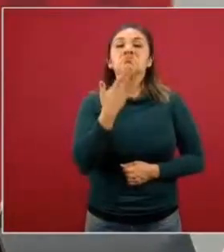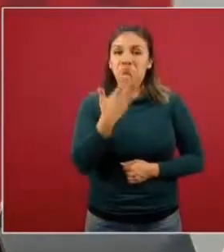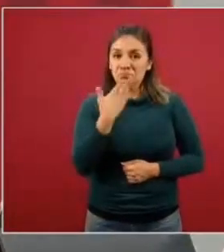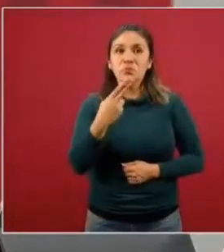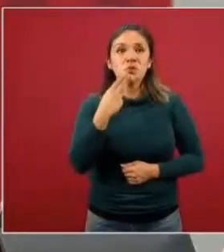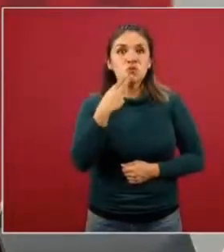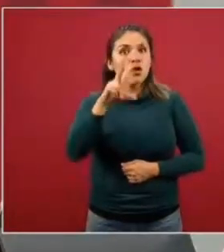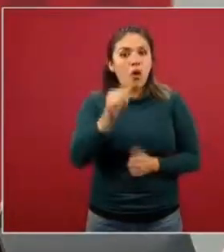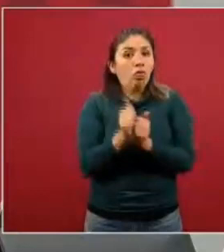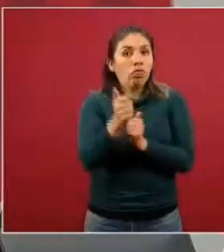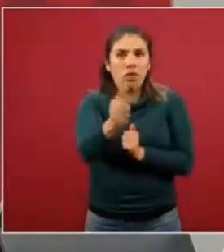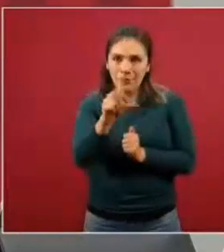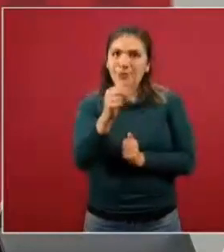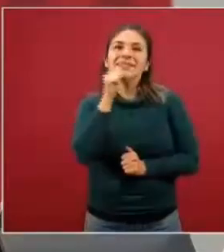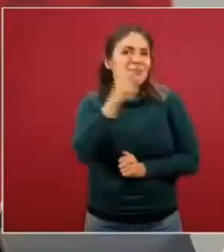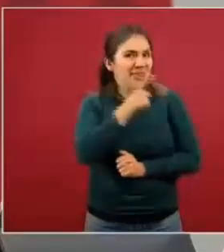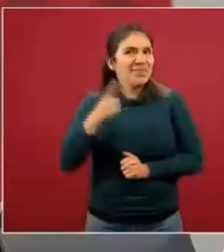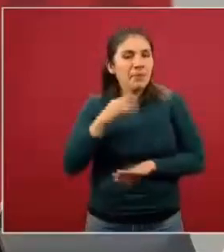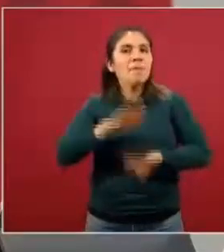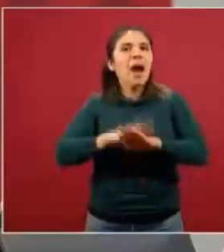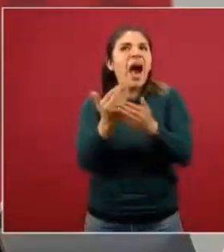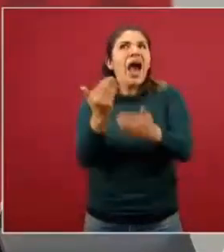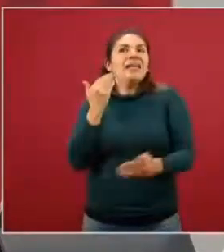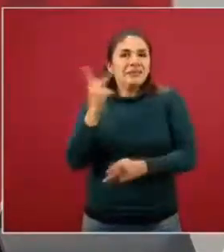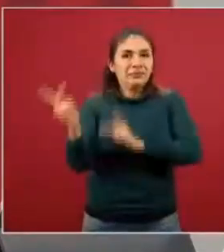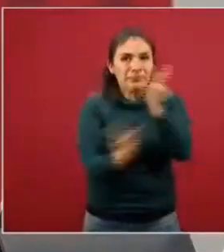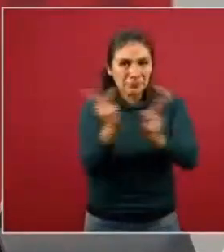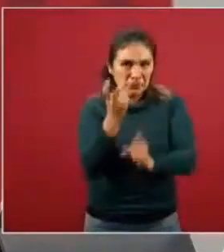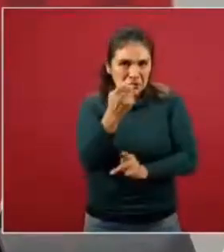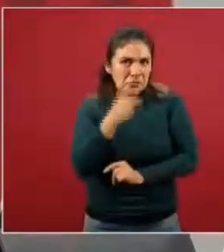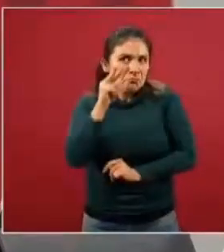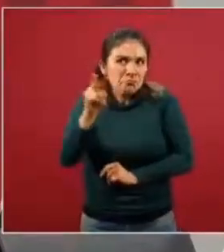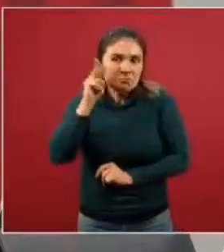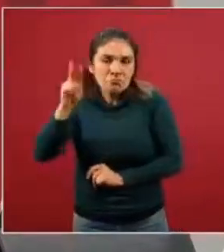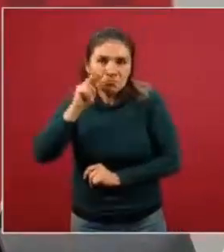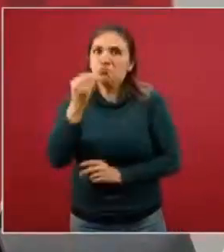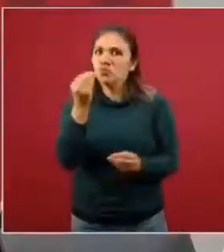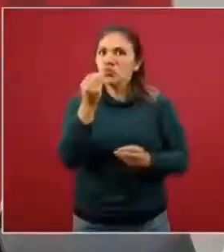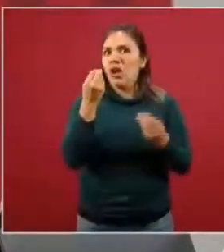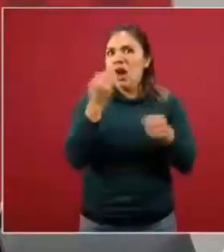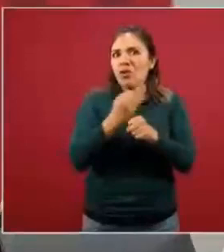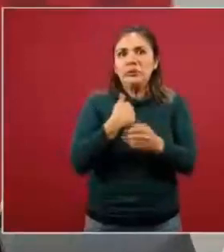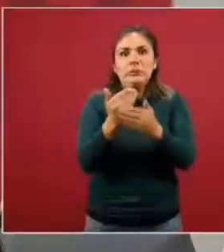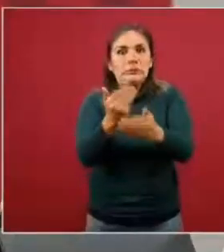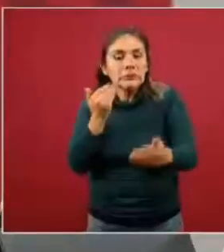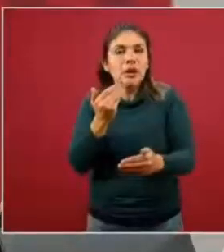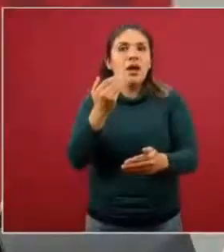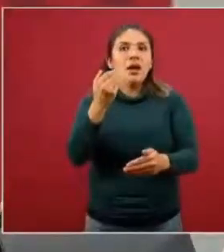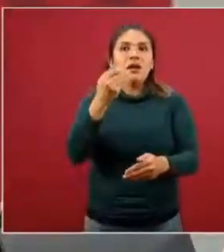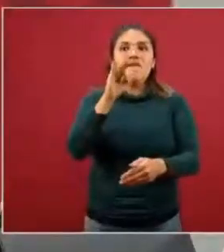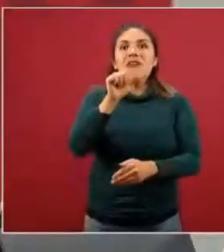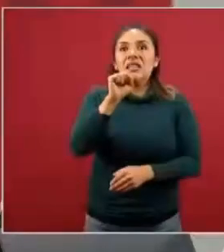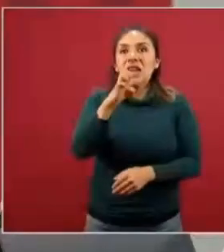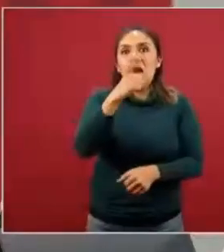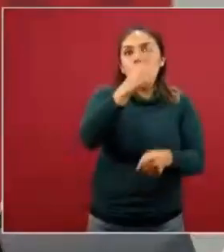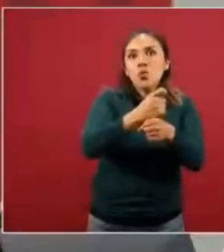y no es nada adelantada. Siempre hay que adelantarse a las circunstancias. Y nosotros así hemos visto toda esta epidemia. Nos adelantamos a la fase… Bueno, nos